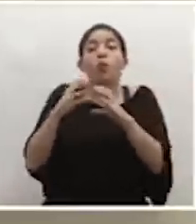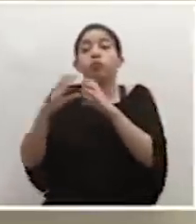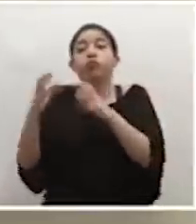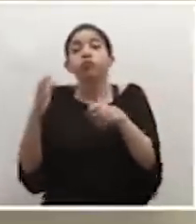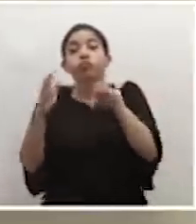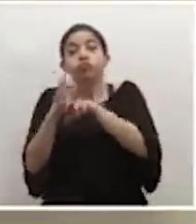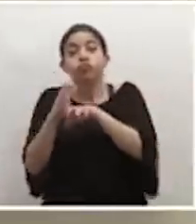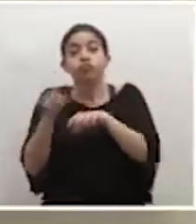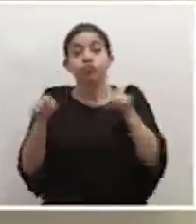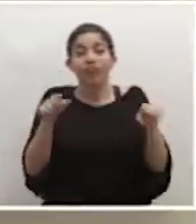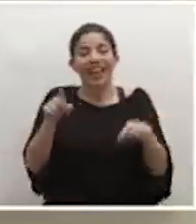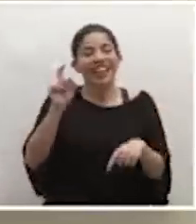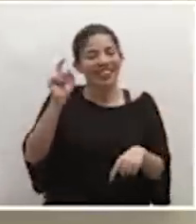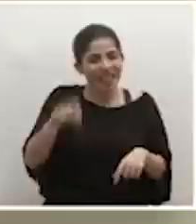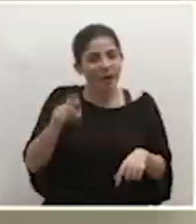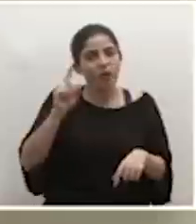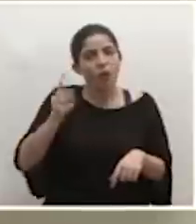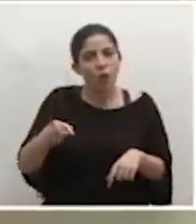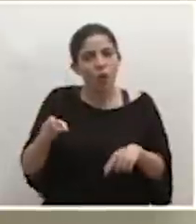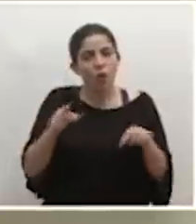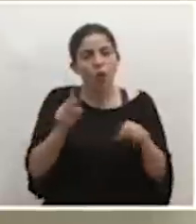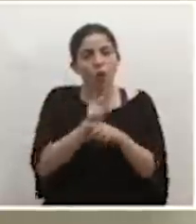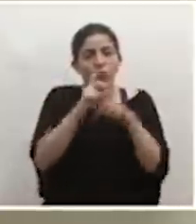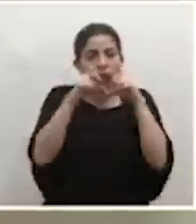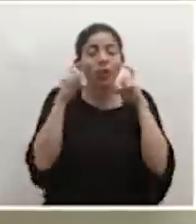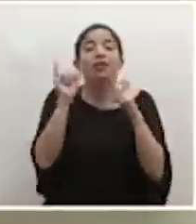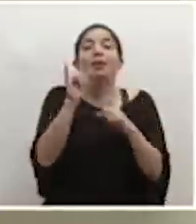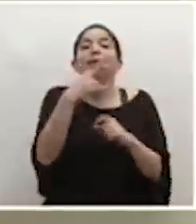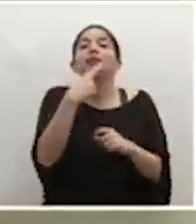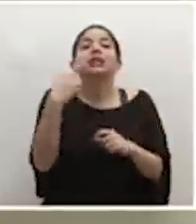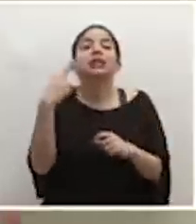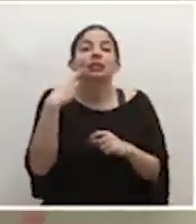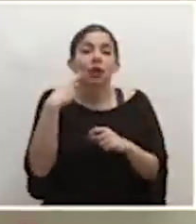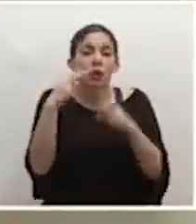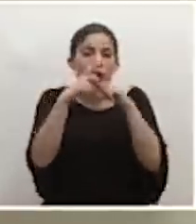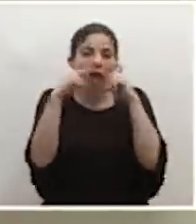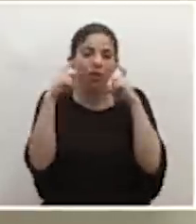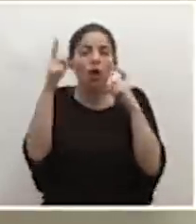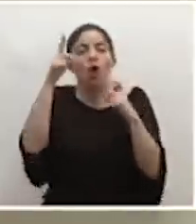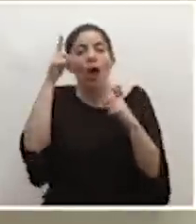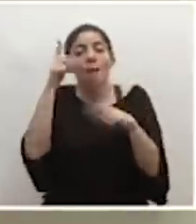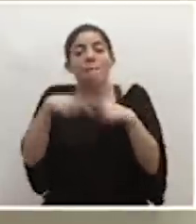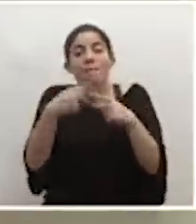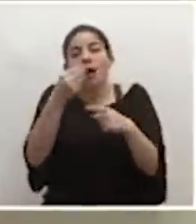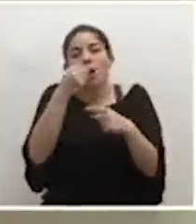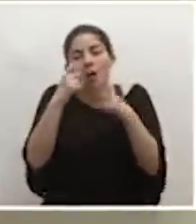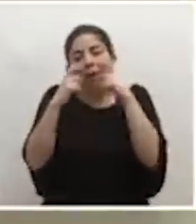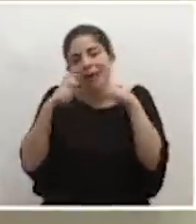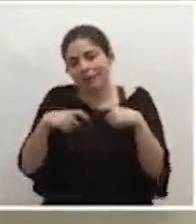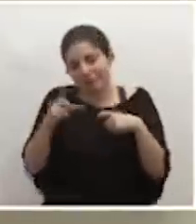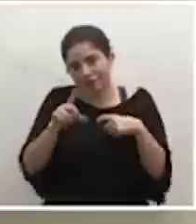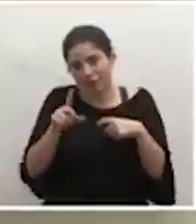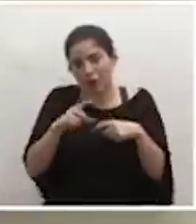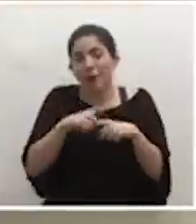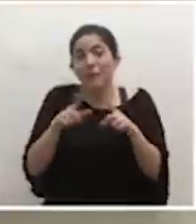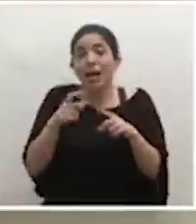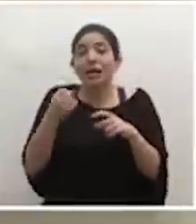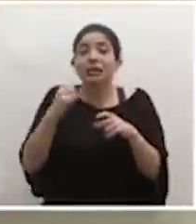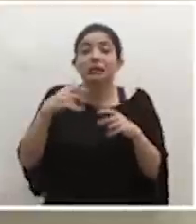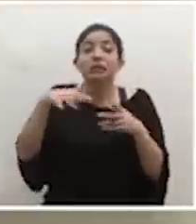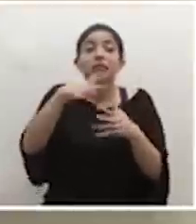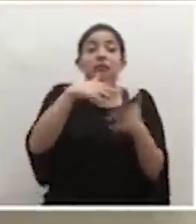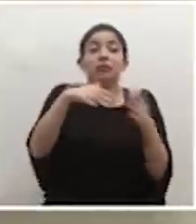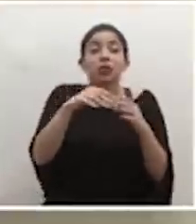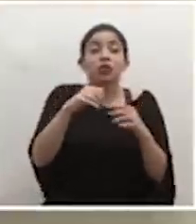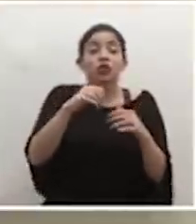que está obligatorio el uso. Ah, bueno, ir a los restaurantes siempre y cuando, obviamente a la hora de ingerir los alimentos, pues no, pero no es tampoco